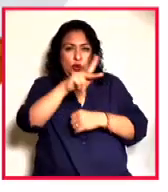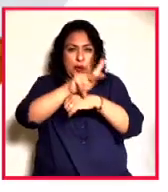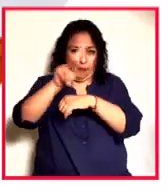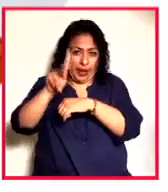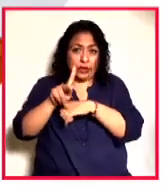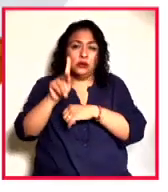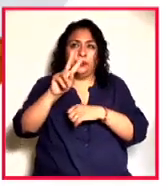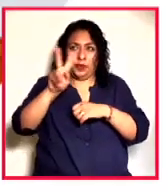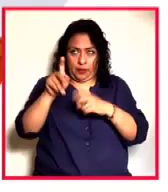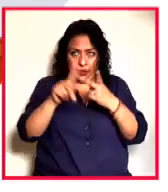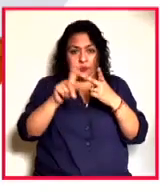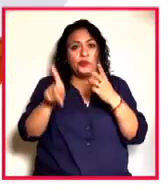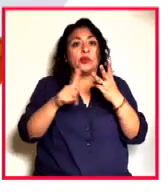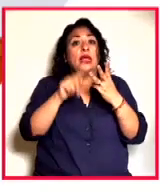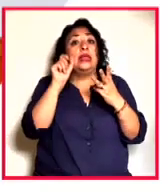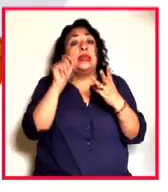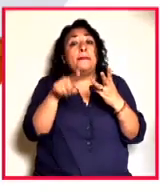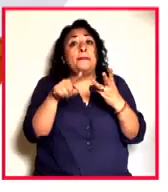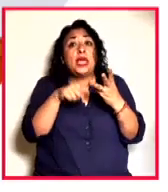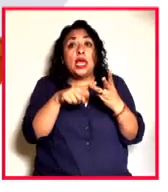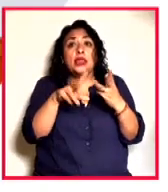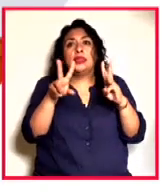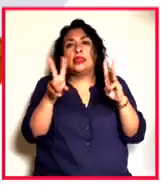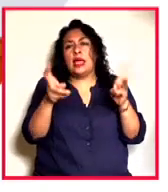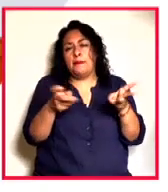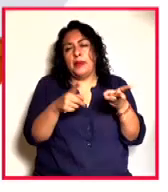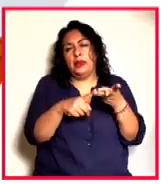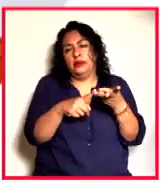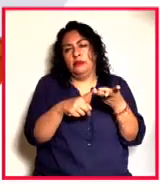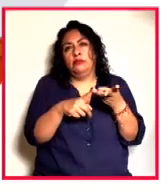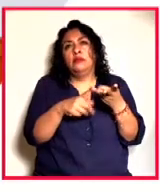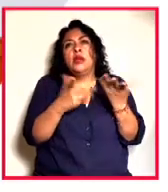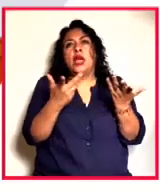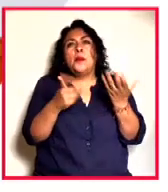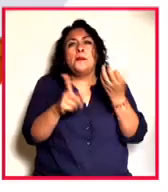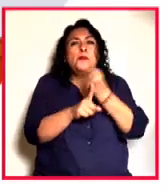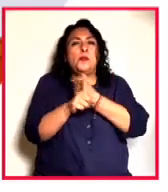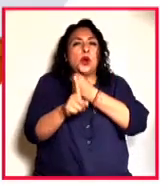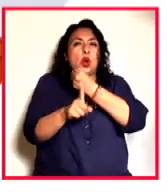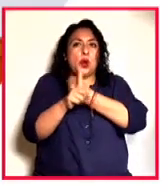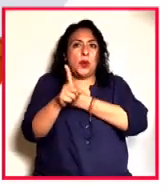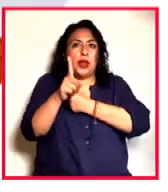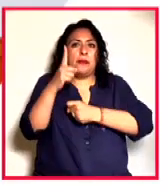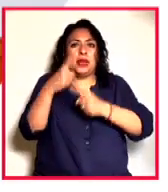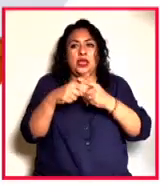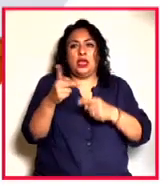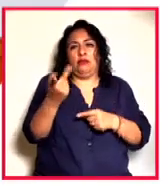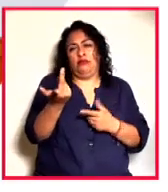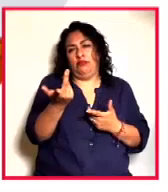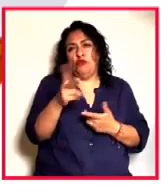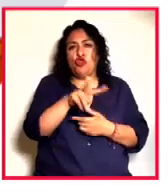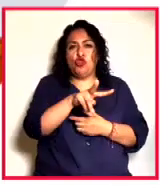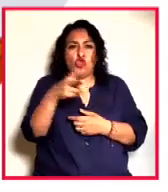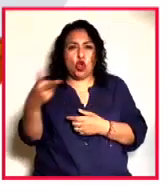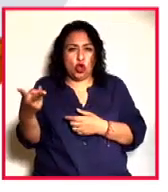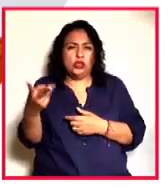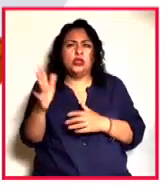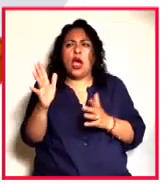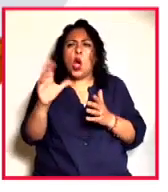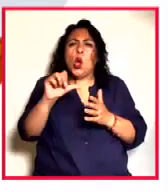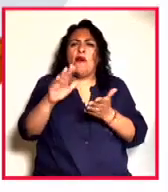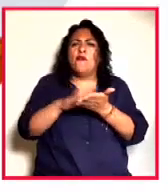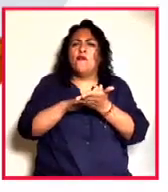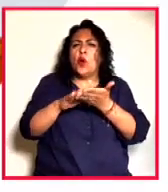Por otra parte, también se abordaron la conflictiva que había entre ambos, vamos a decir, que se liman las perezas,